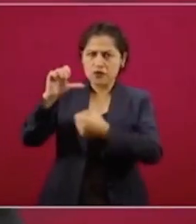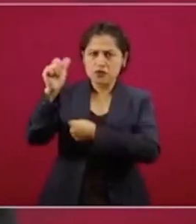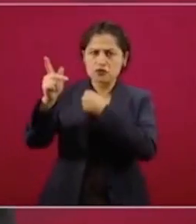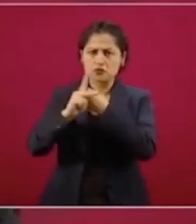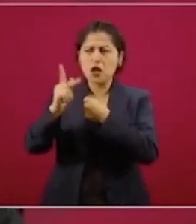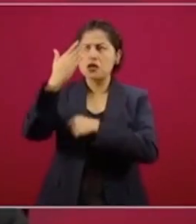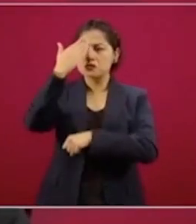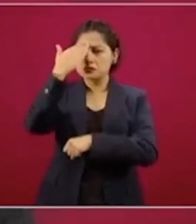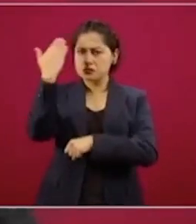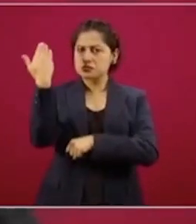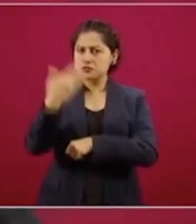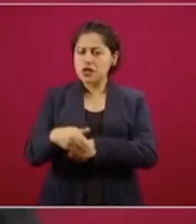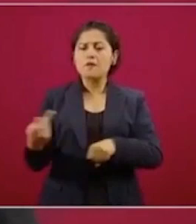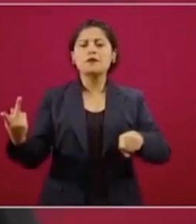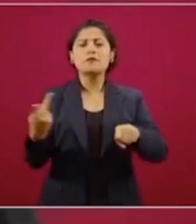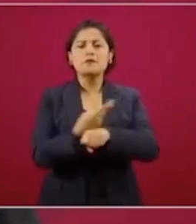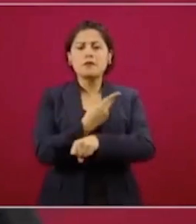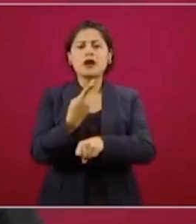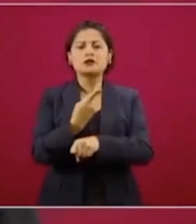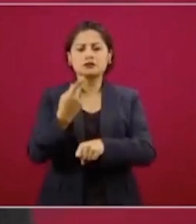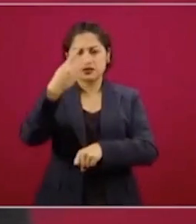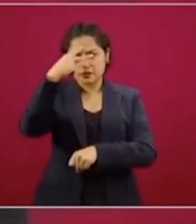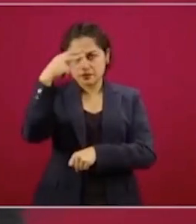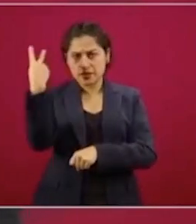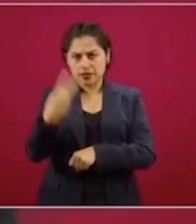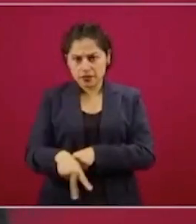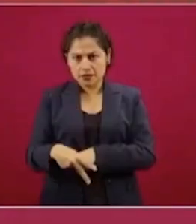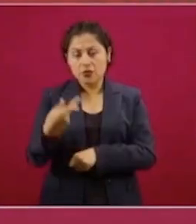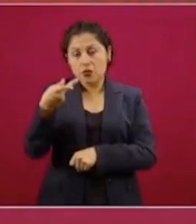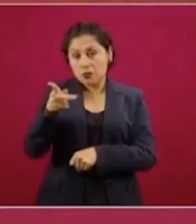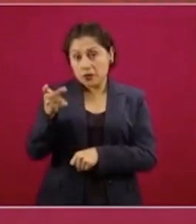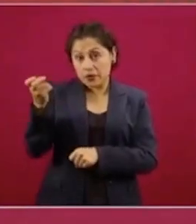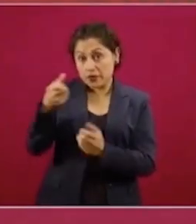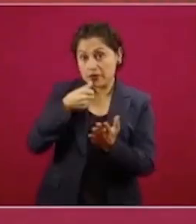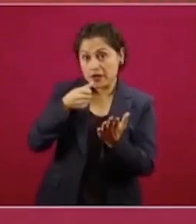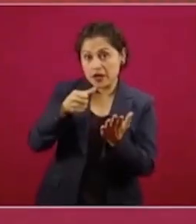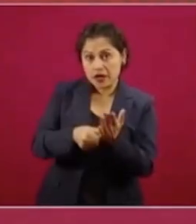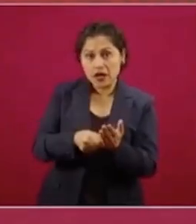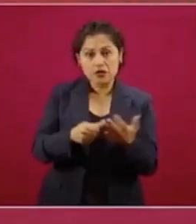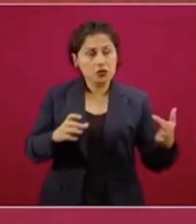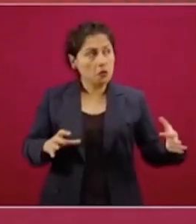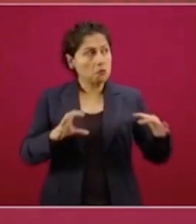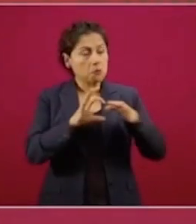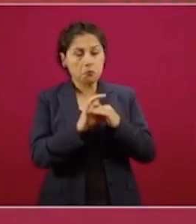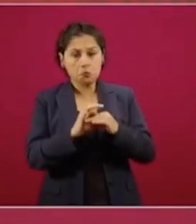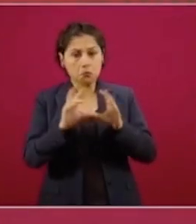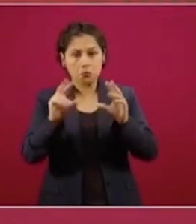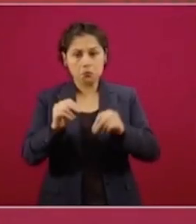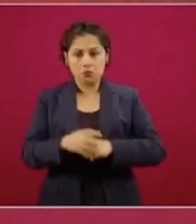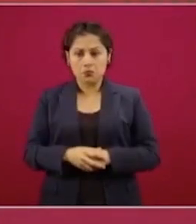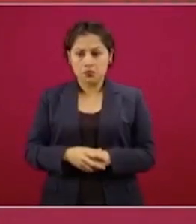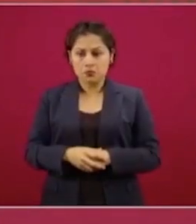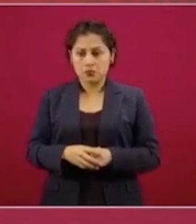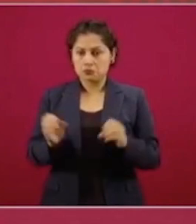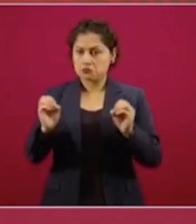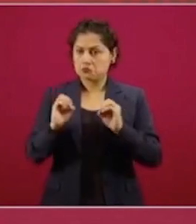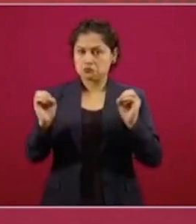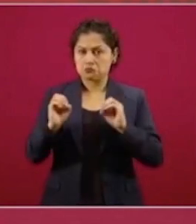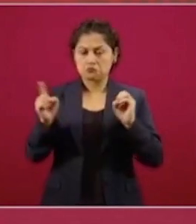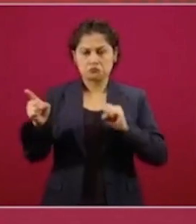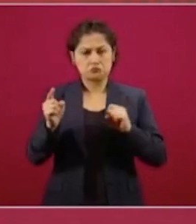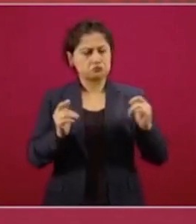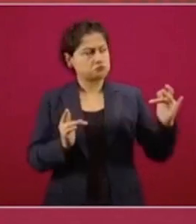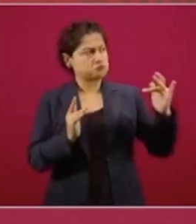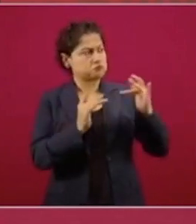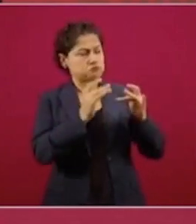pocas palabras, no es un tema bilateral hasta el día de hoy. No, señor, ni ha habido ninguna comunicación por parte